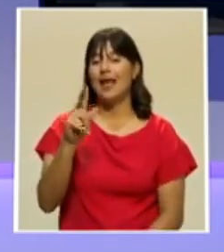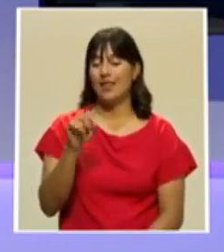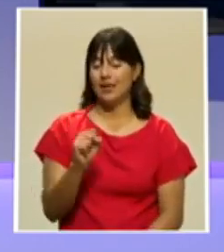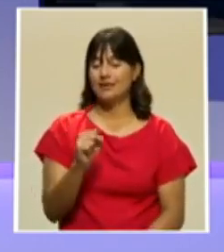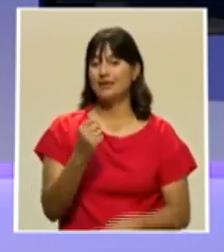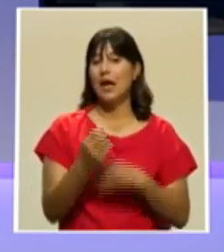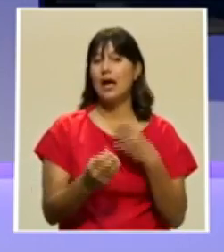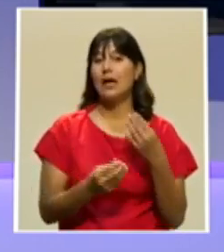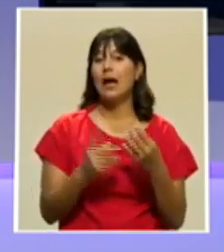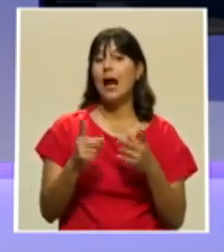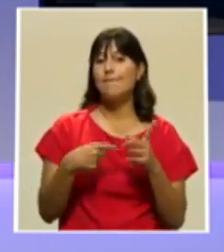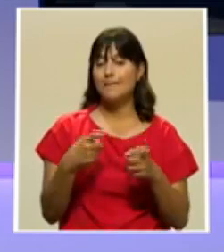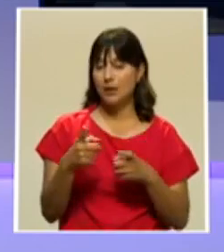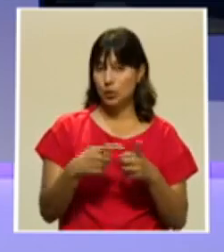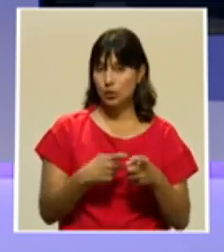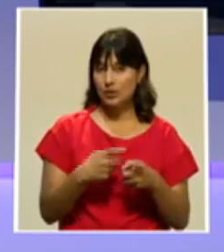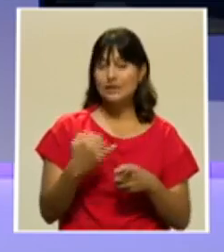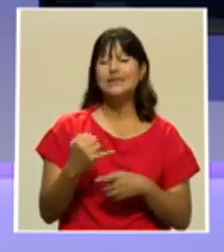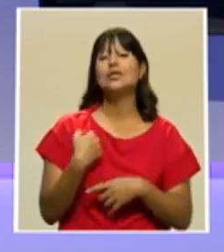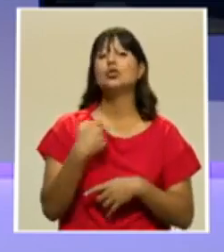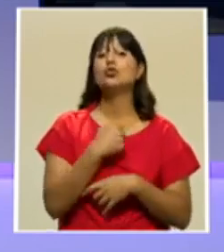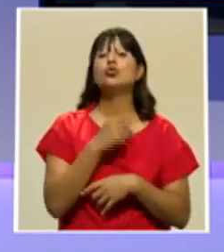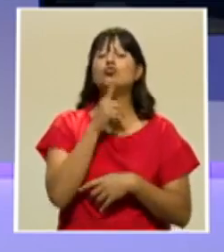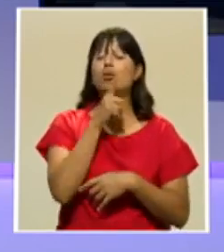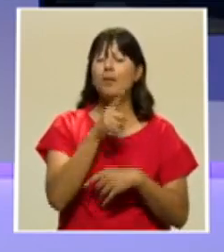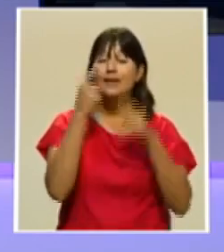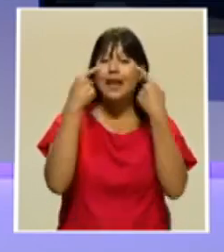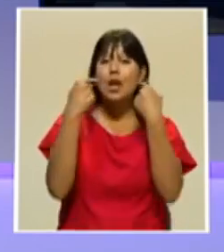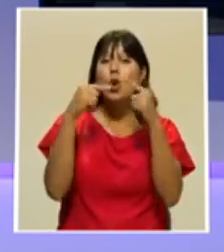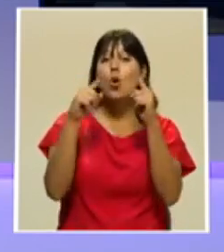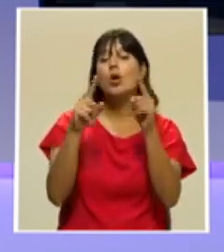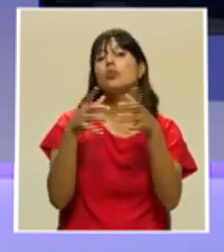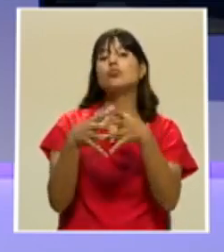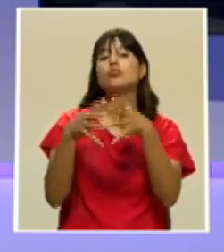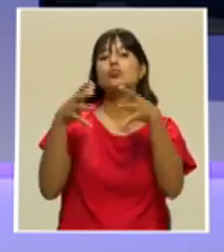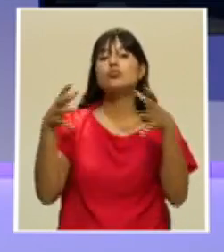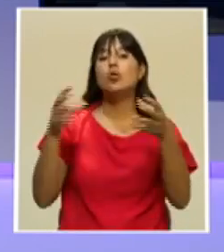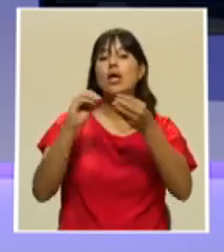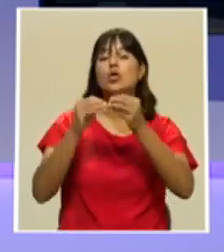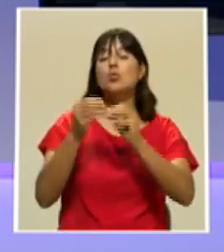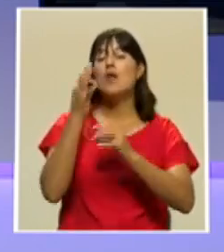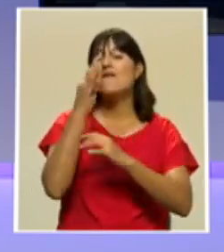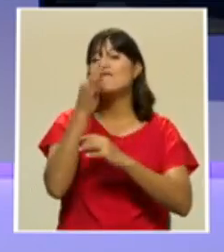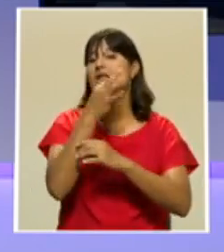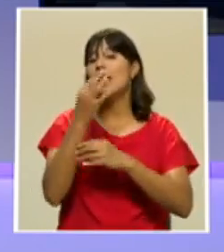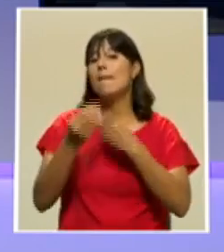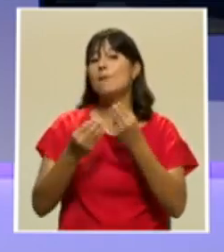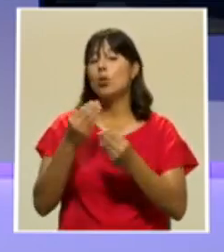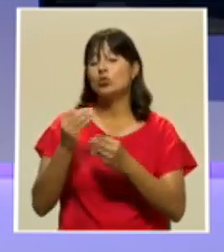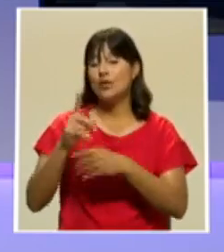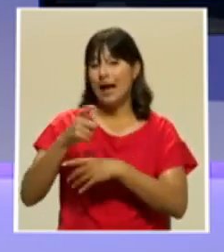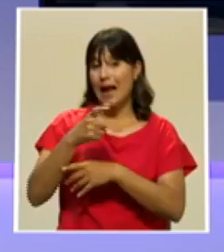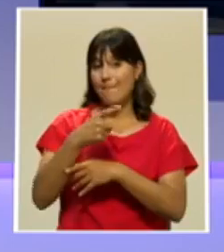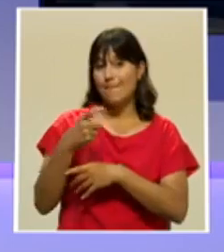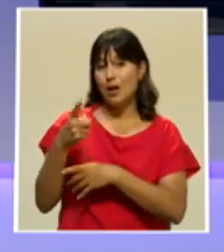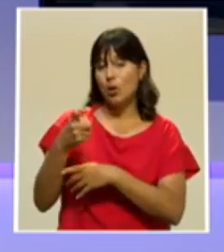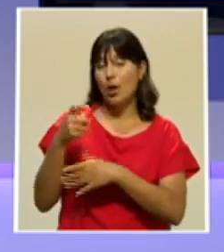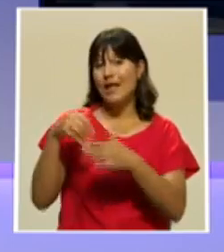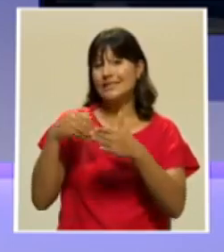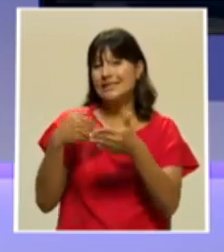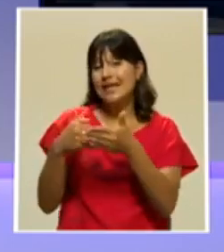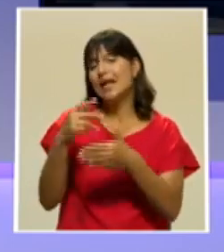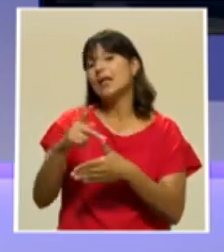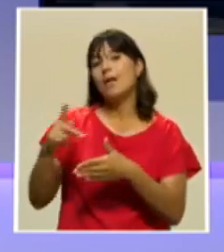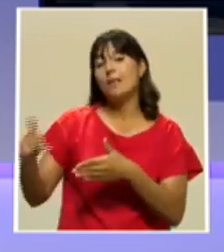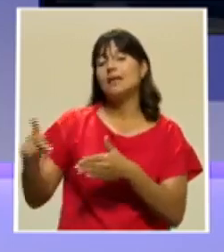si lográramos realmente aumentar el número de granjas de camarón en nuestras costas, pues tendríamos más